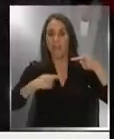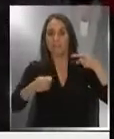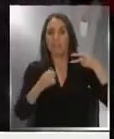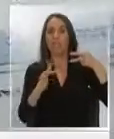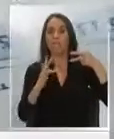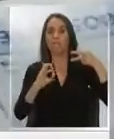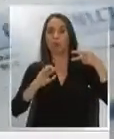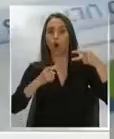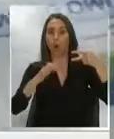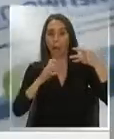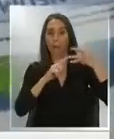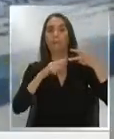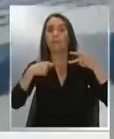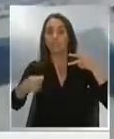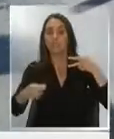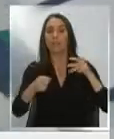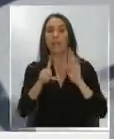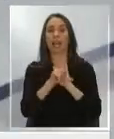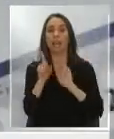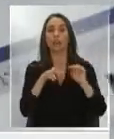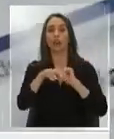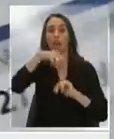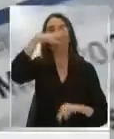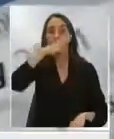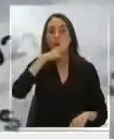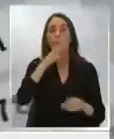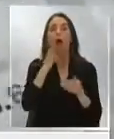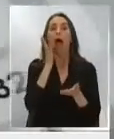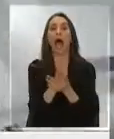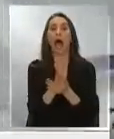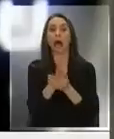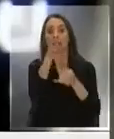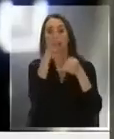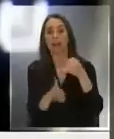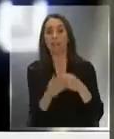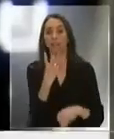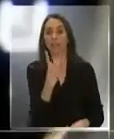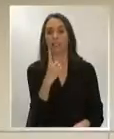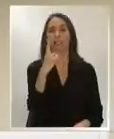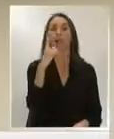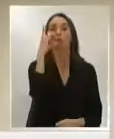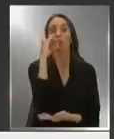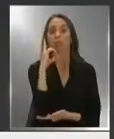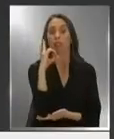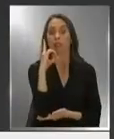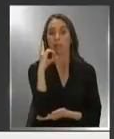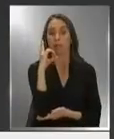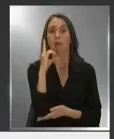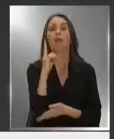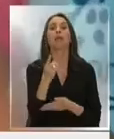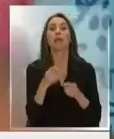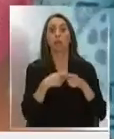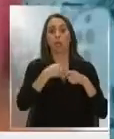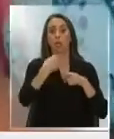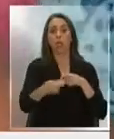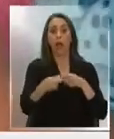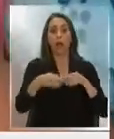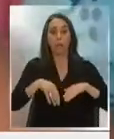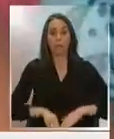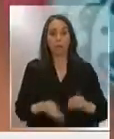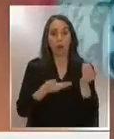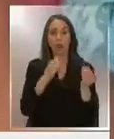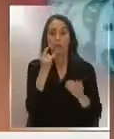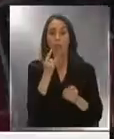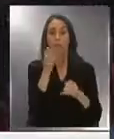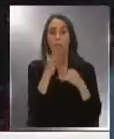Sumado a esto, la ley para el no corte de suministros básicos se extenderá hasta el 31 de diciembre. Y en el caso del posnatal de emergencia, hay